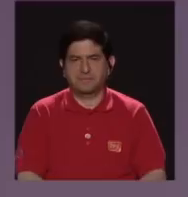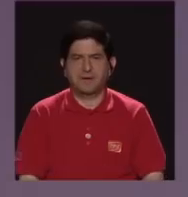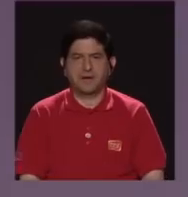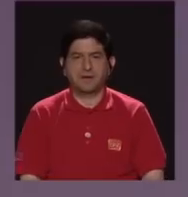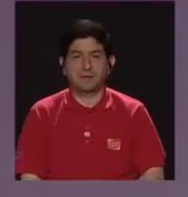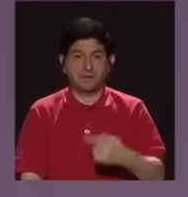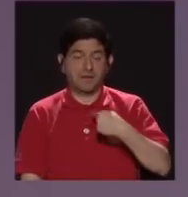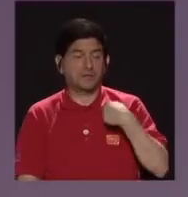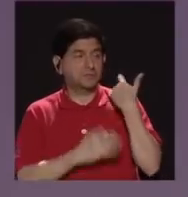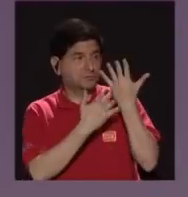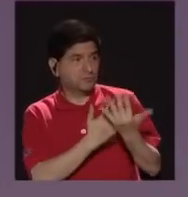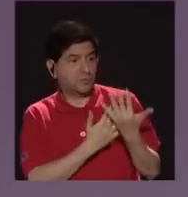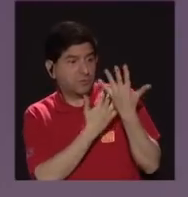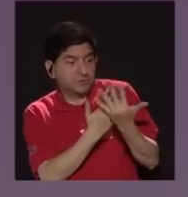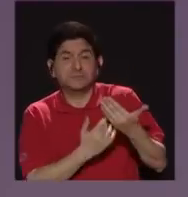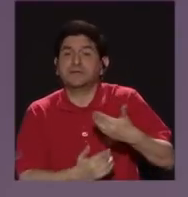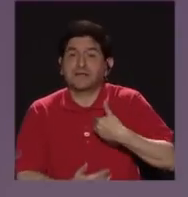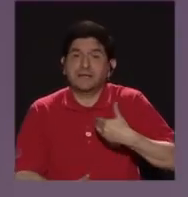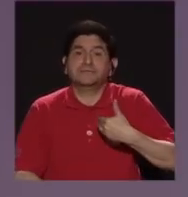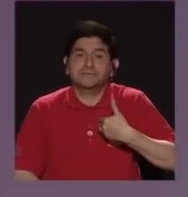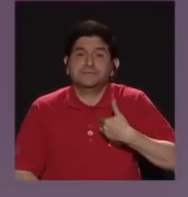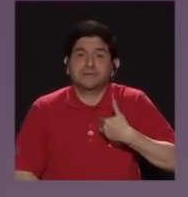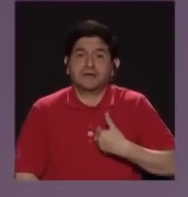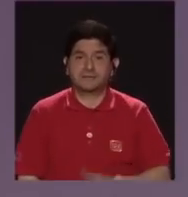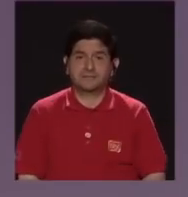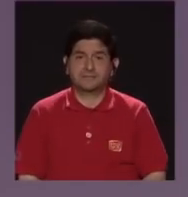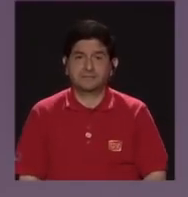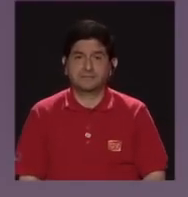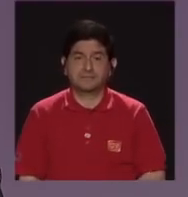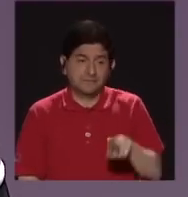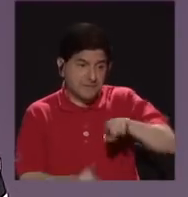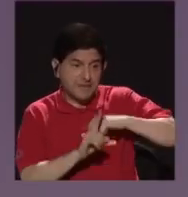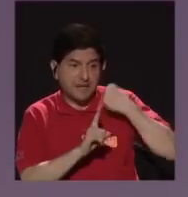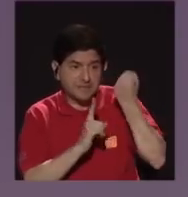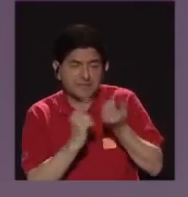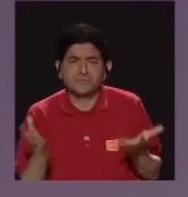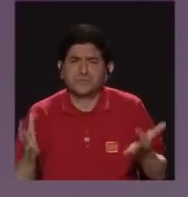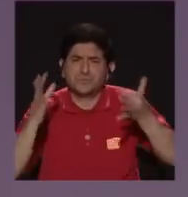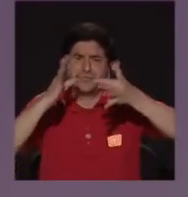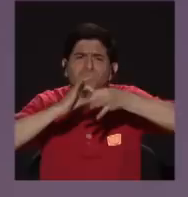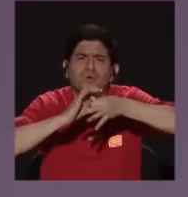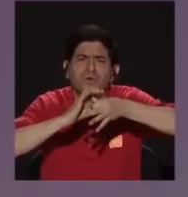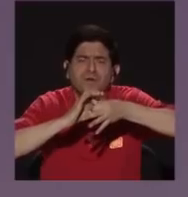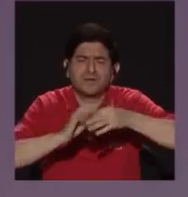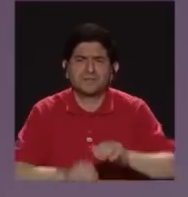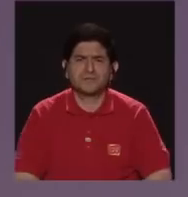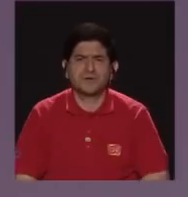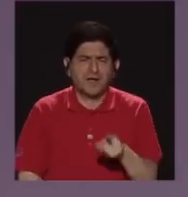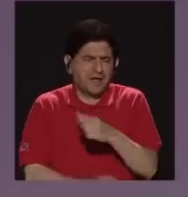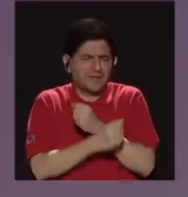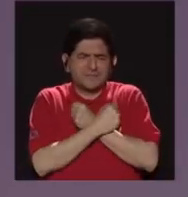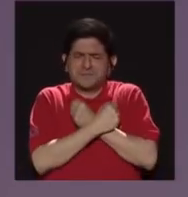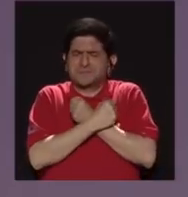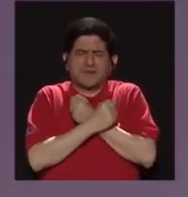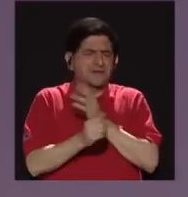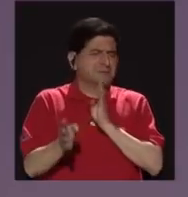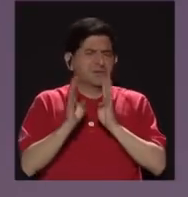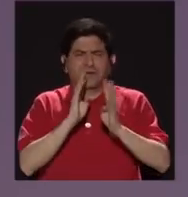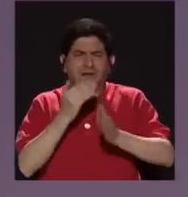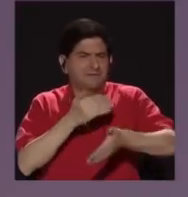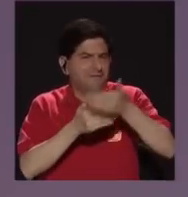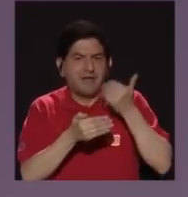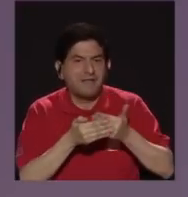esperanza, esperanza de que, y eso tiene mucho que ver con esa pasión de la que hablaba,